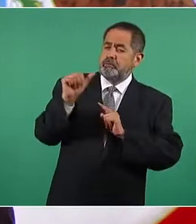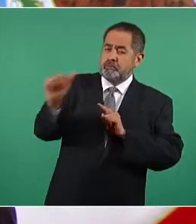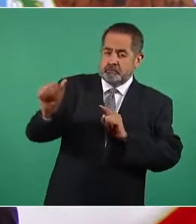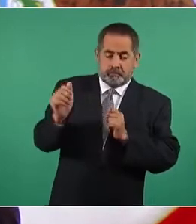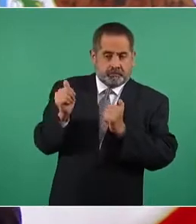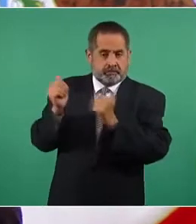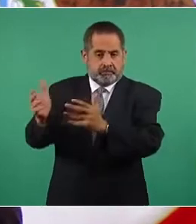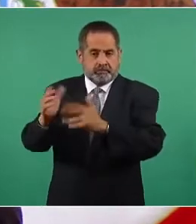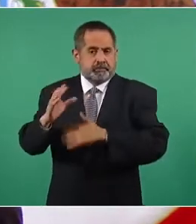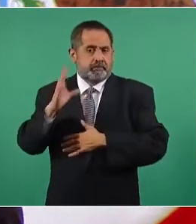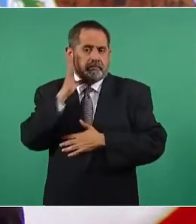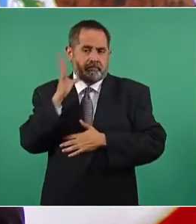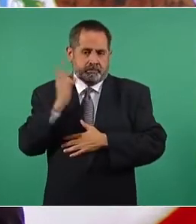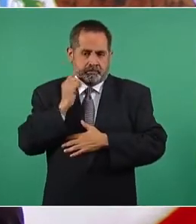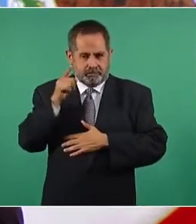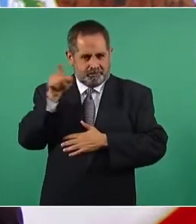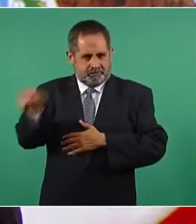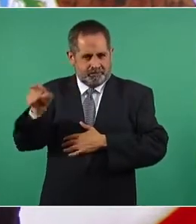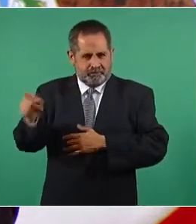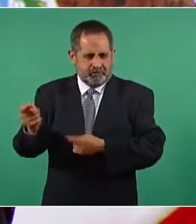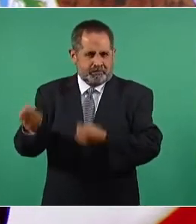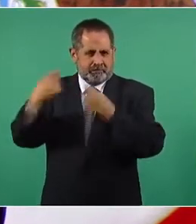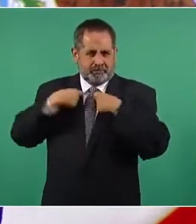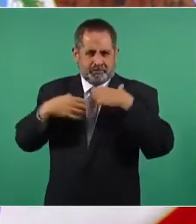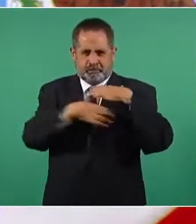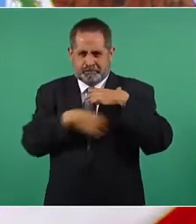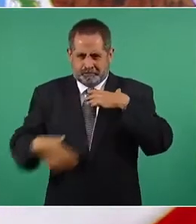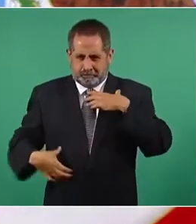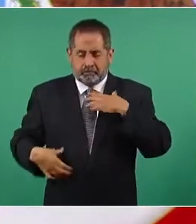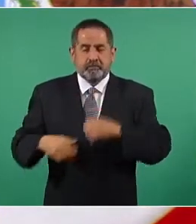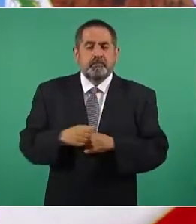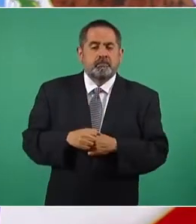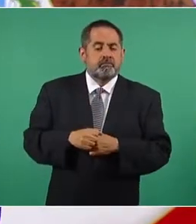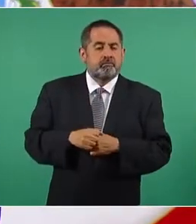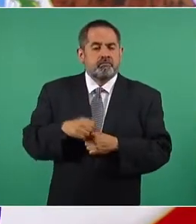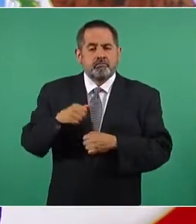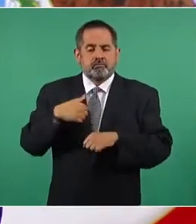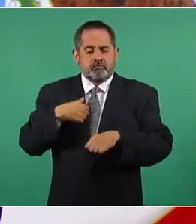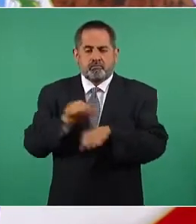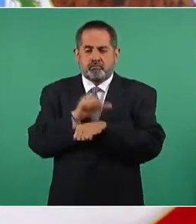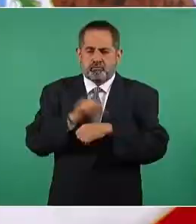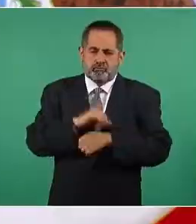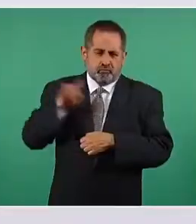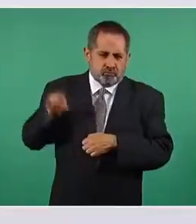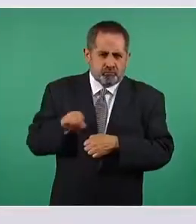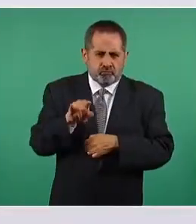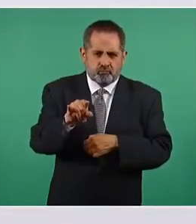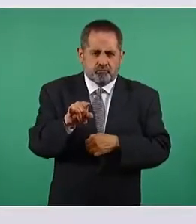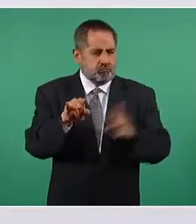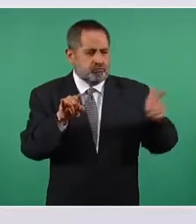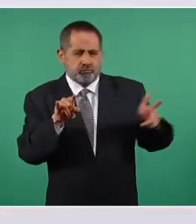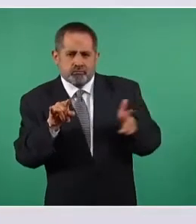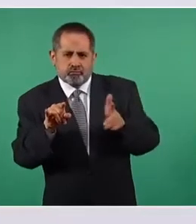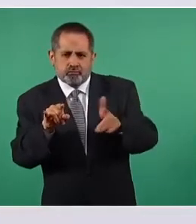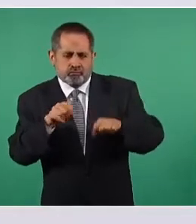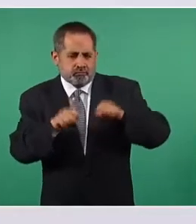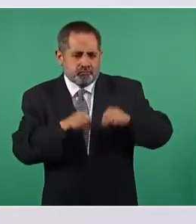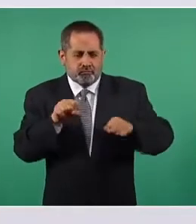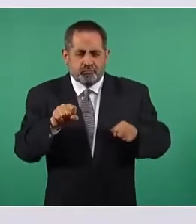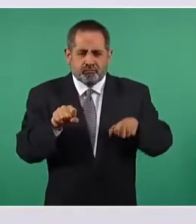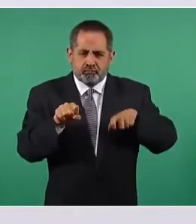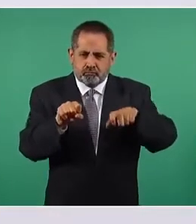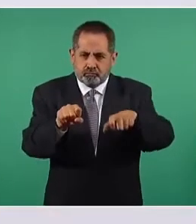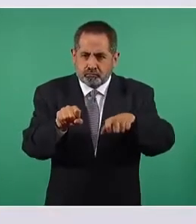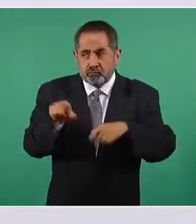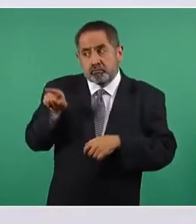posesión de la Presidencia de la República se nos acercó al automóvil un joven en bicicleta y me gritó no nos